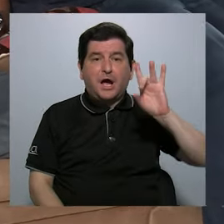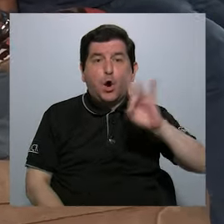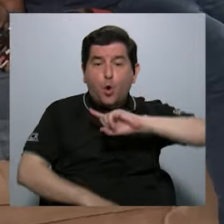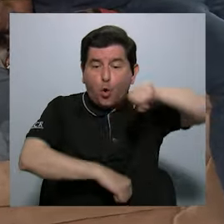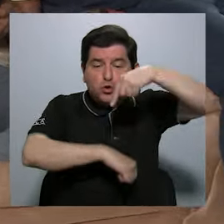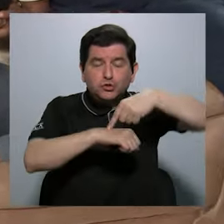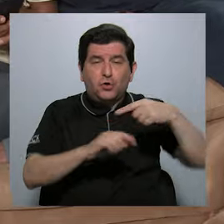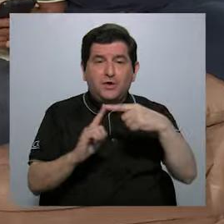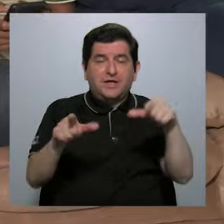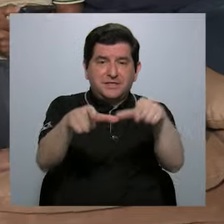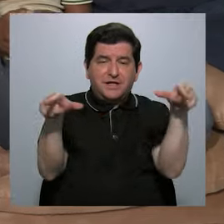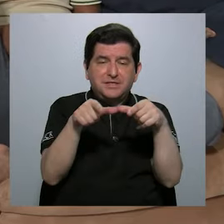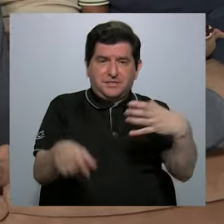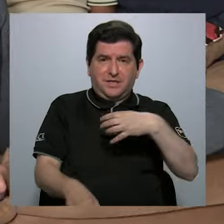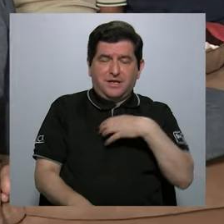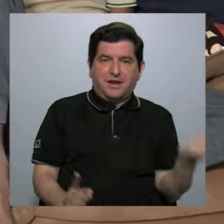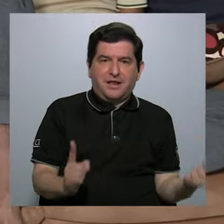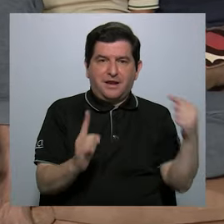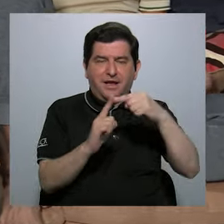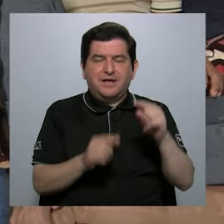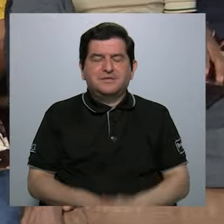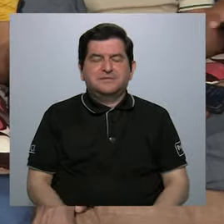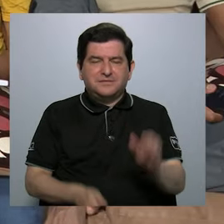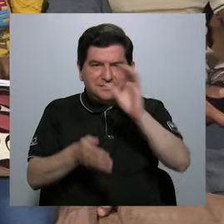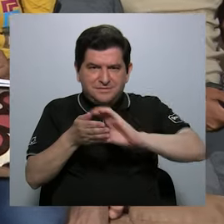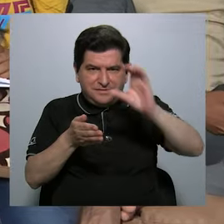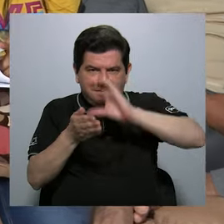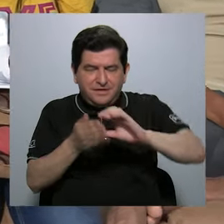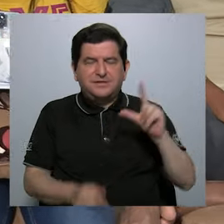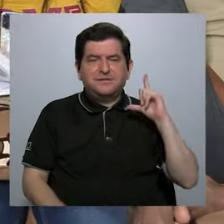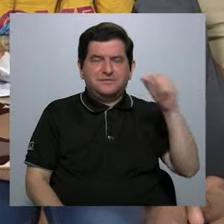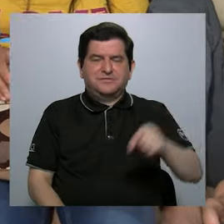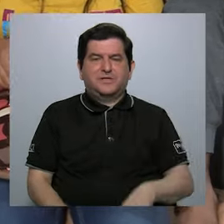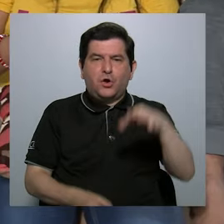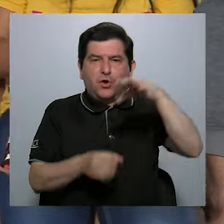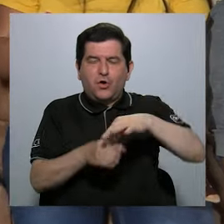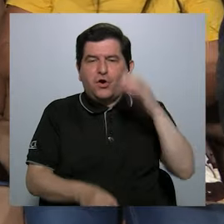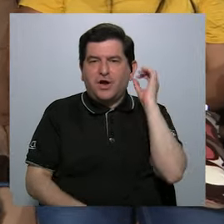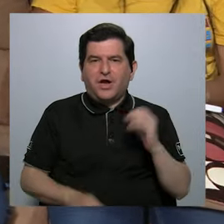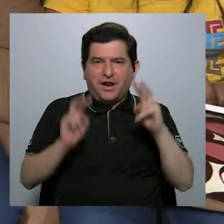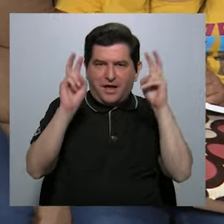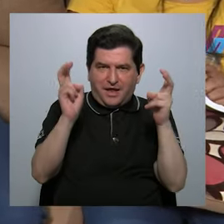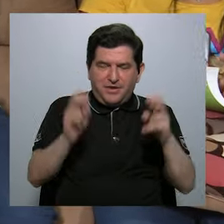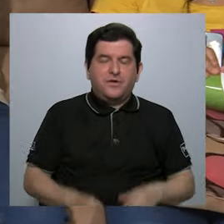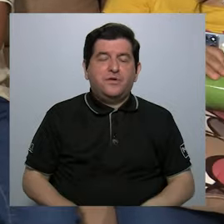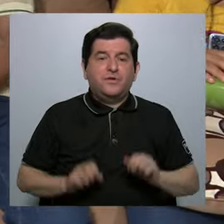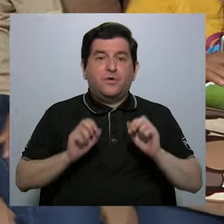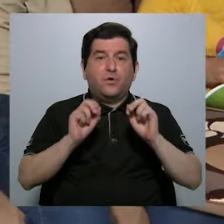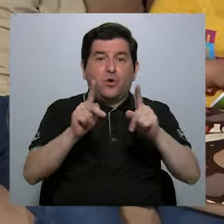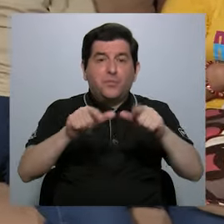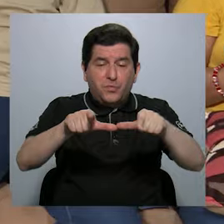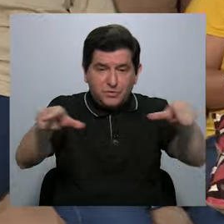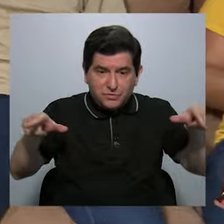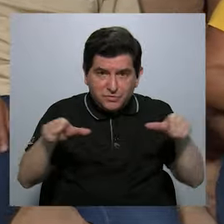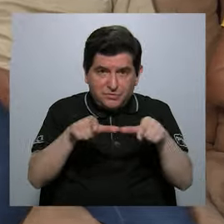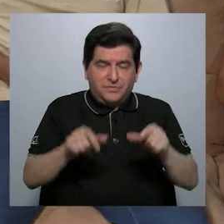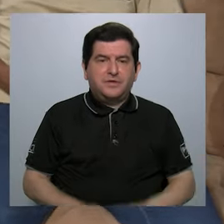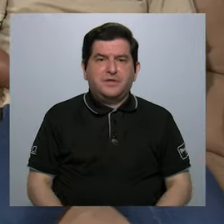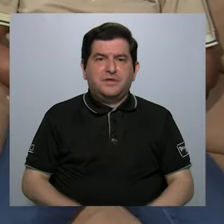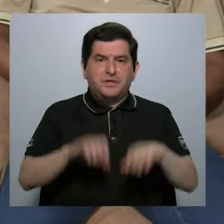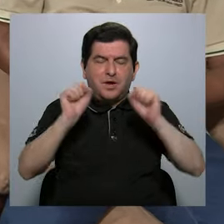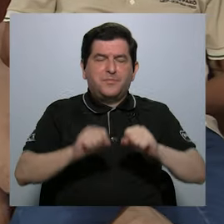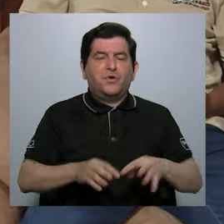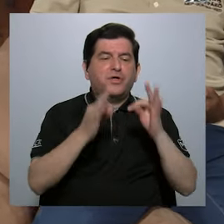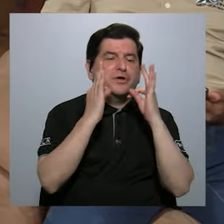sus territorios hasta el Liceo Rural de Grano de Oro, que les facilita el espacio físico para recibir las tutorías y